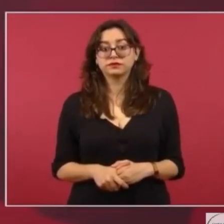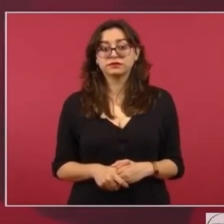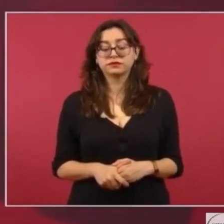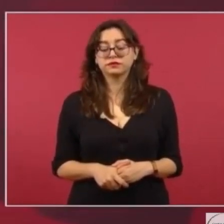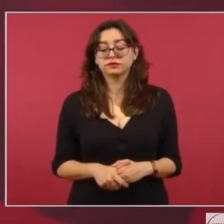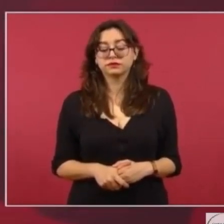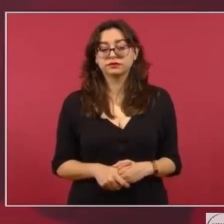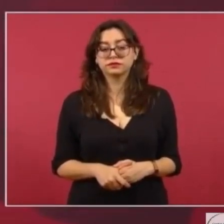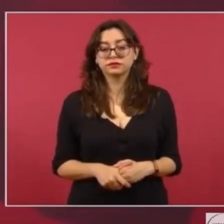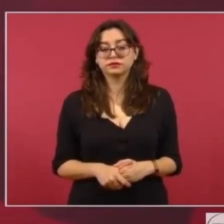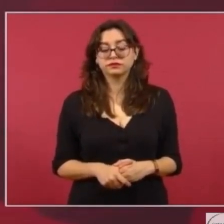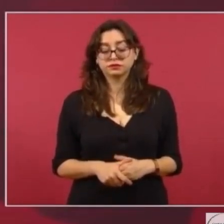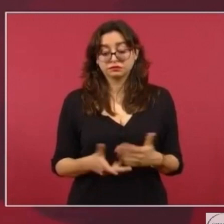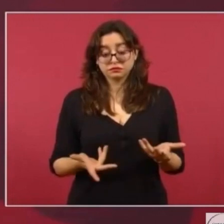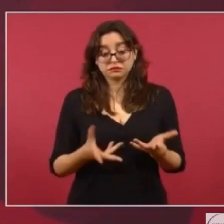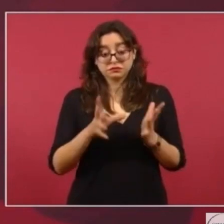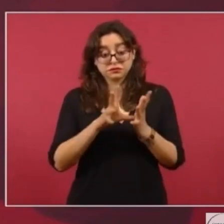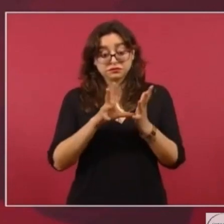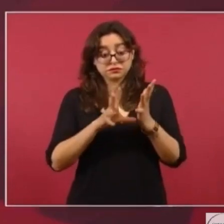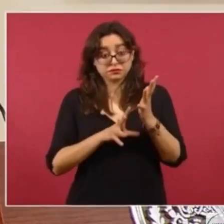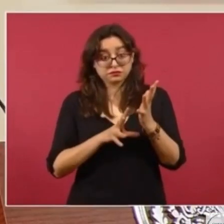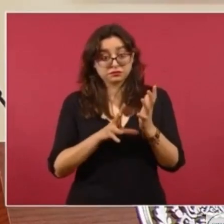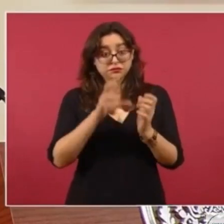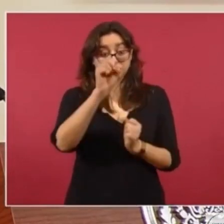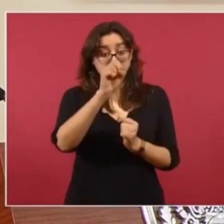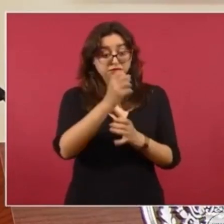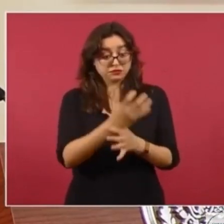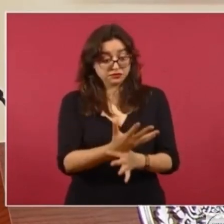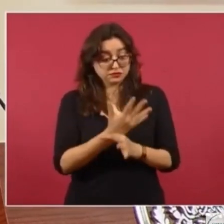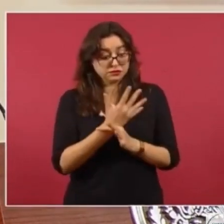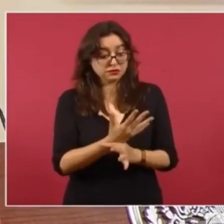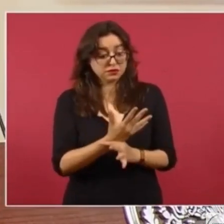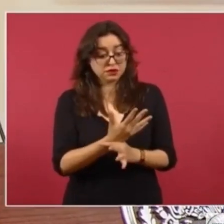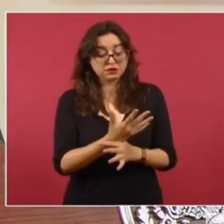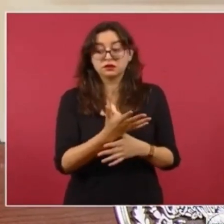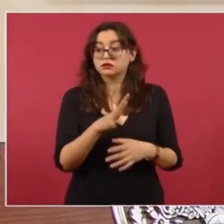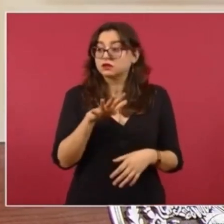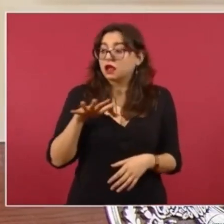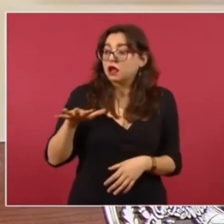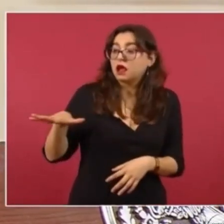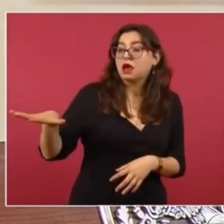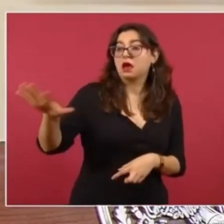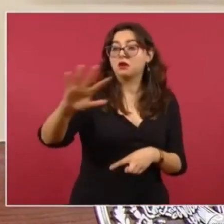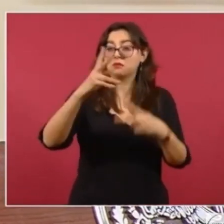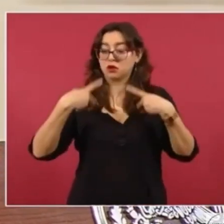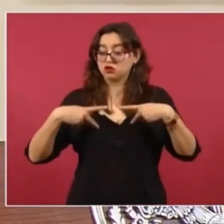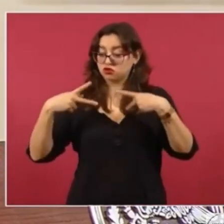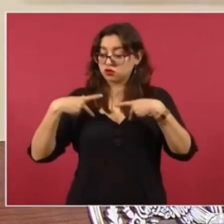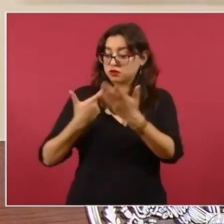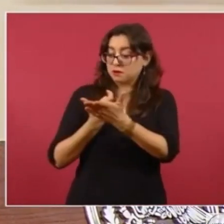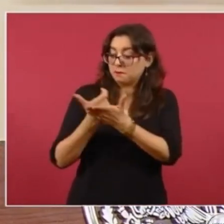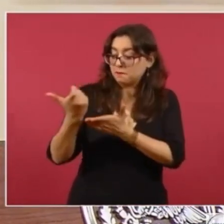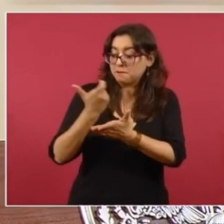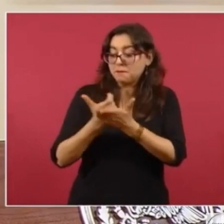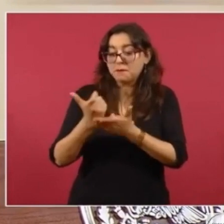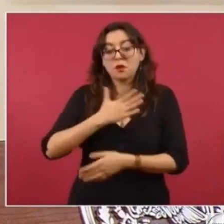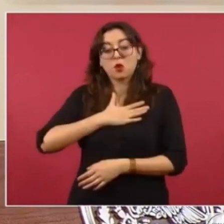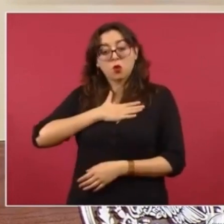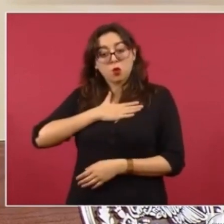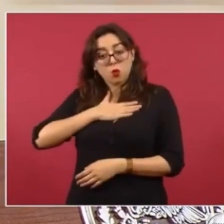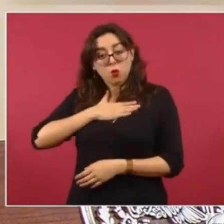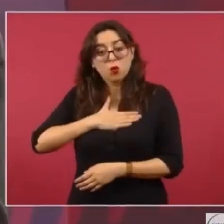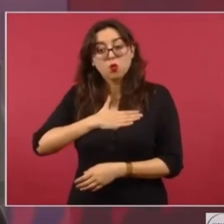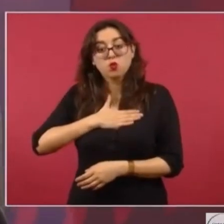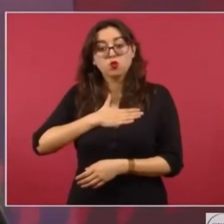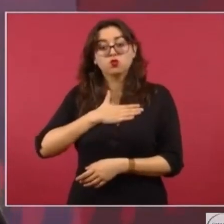espíritu de la Constitución acerca de que el salario tenía que ser justo y que